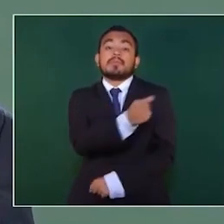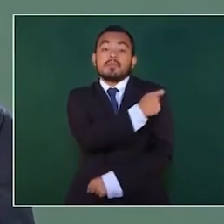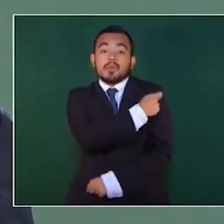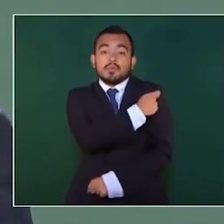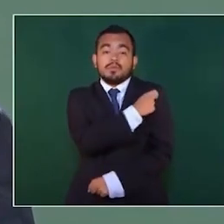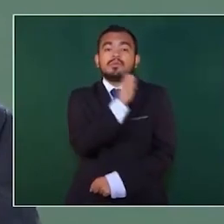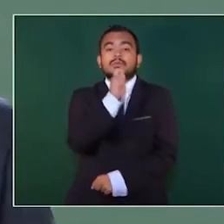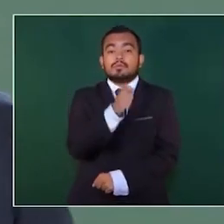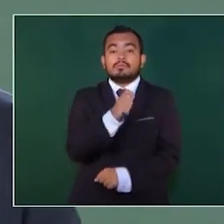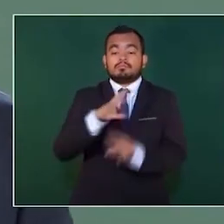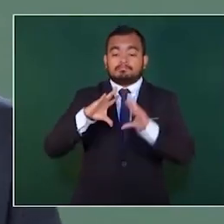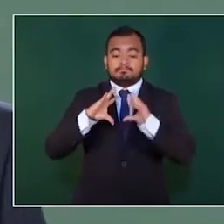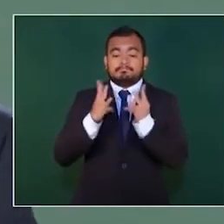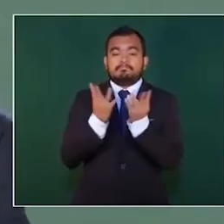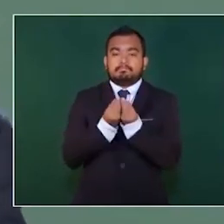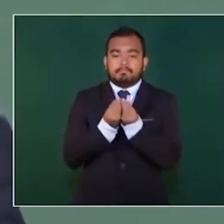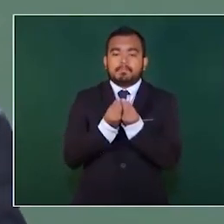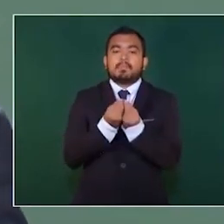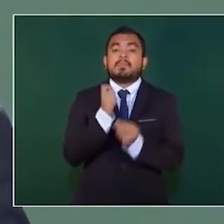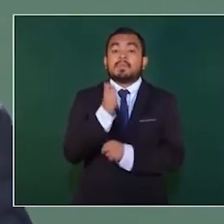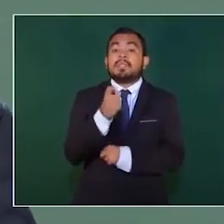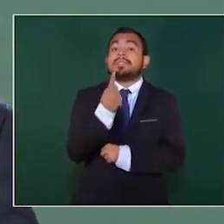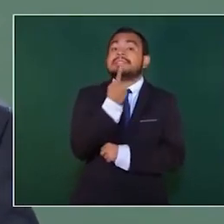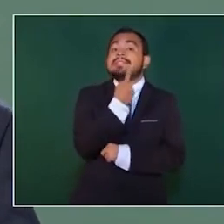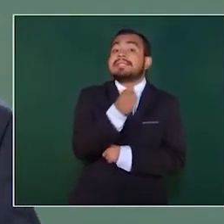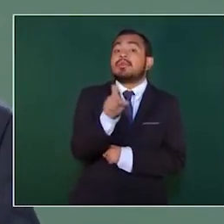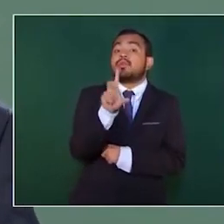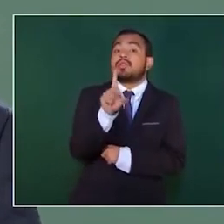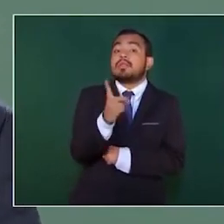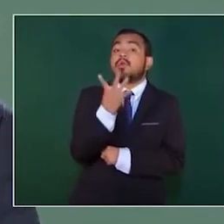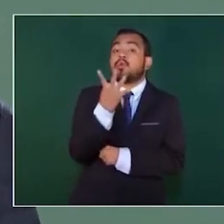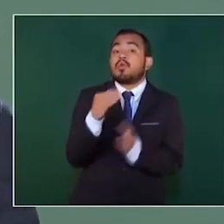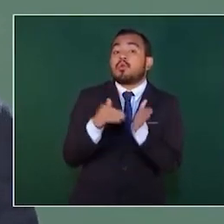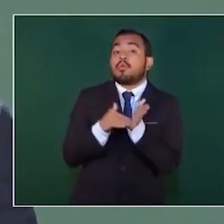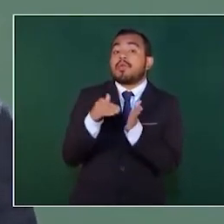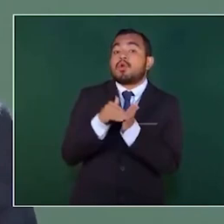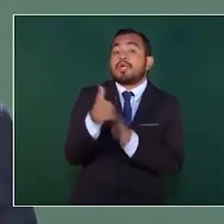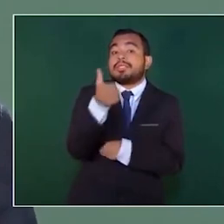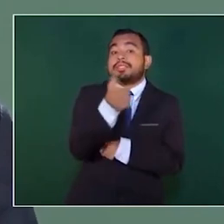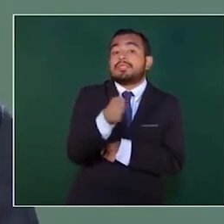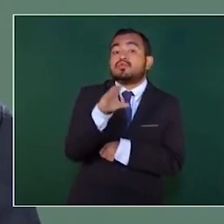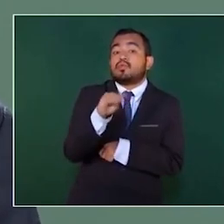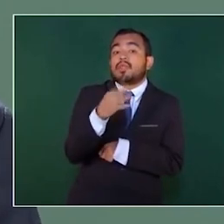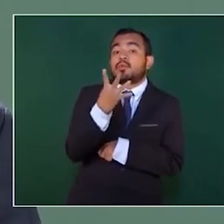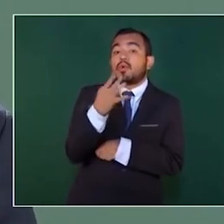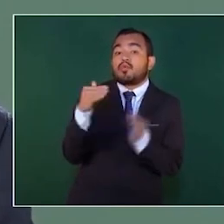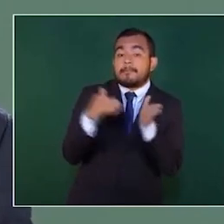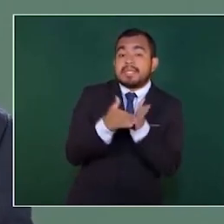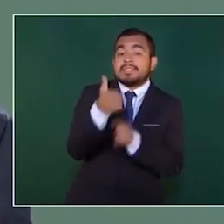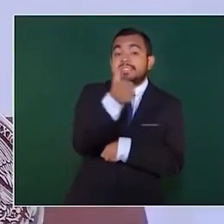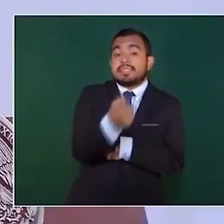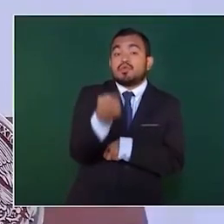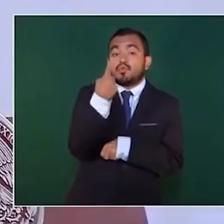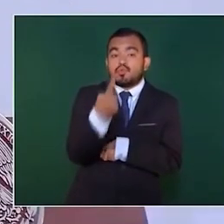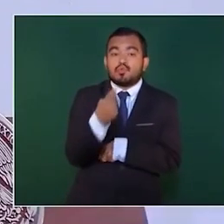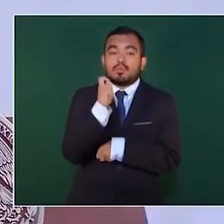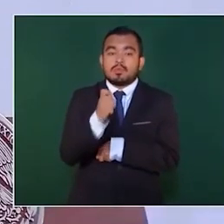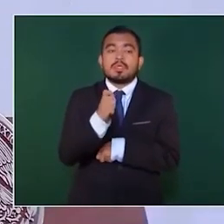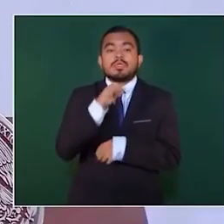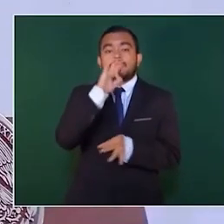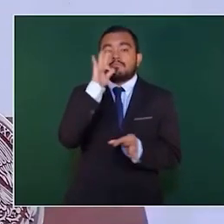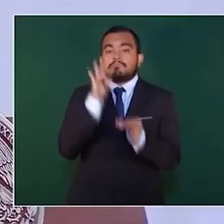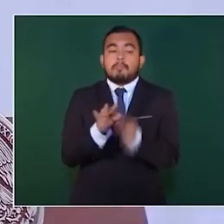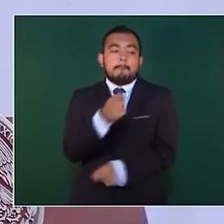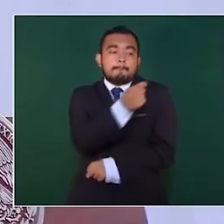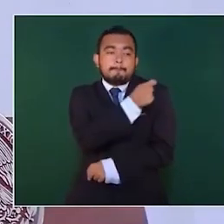134 millones 694 mil 601 dosis de vacunas